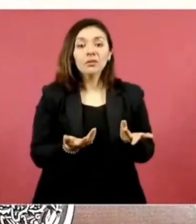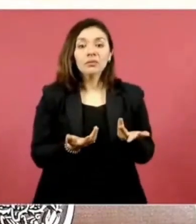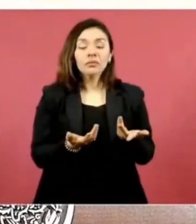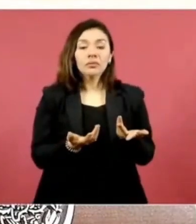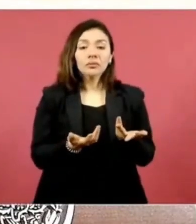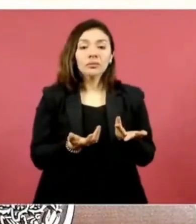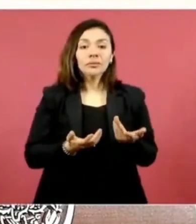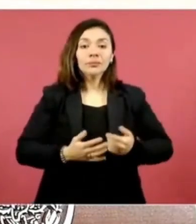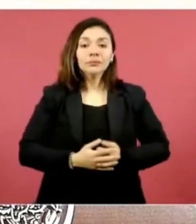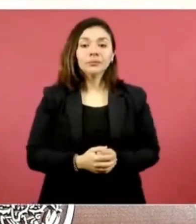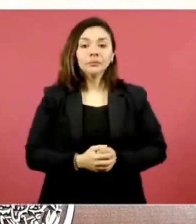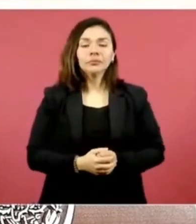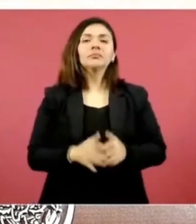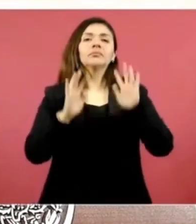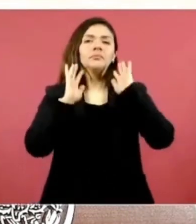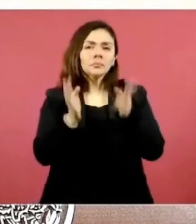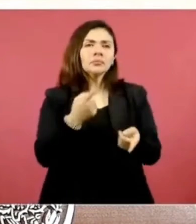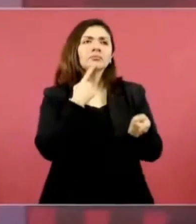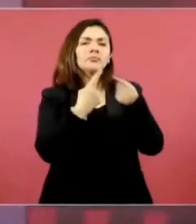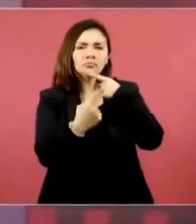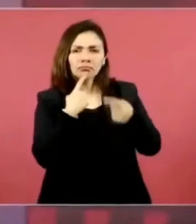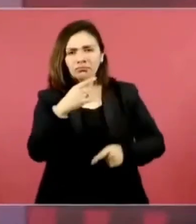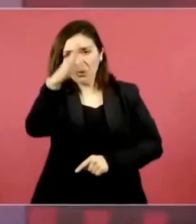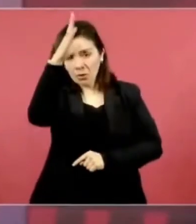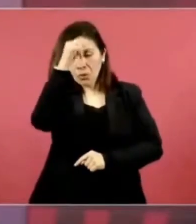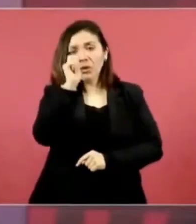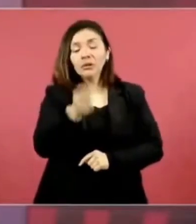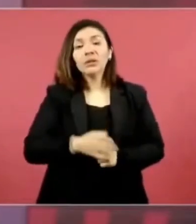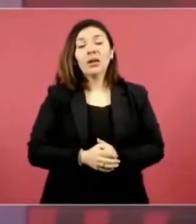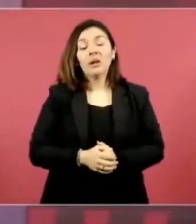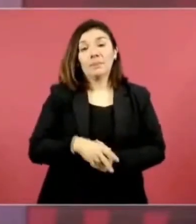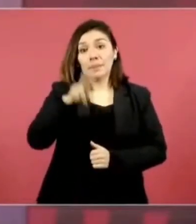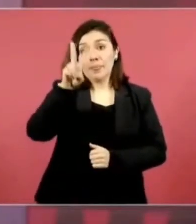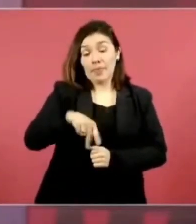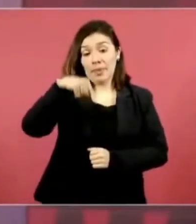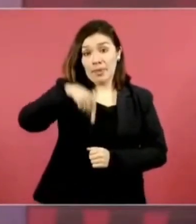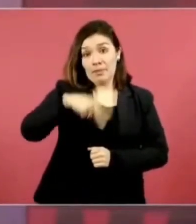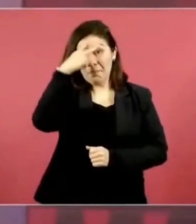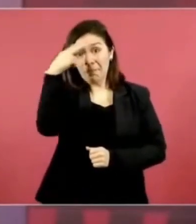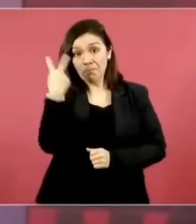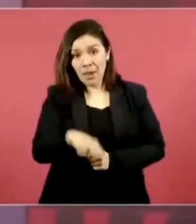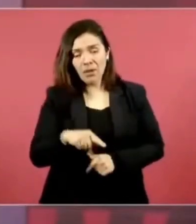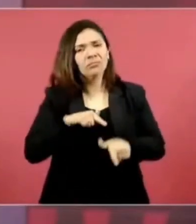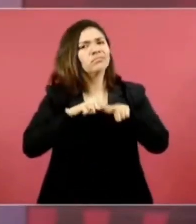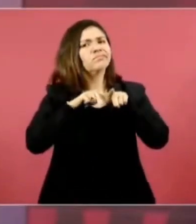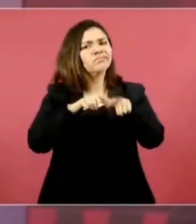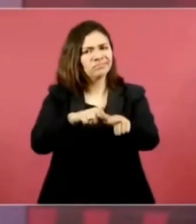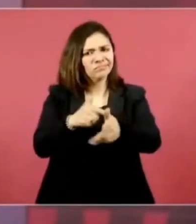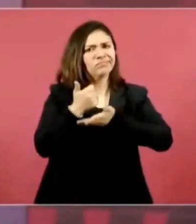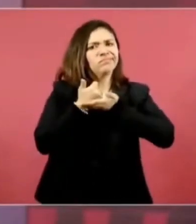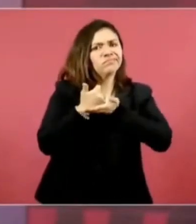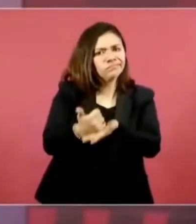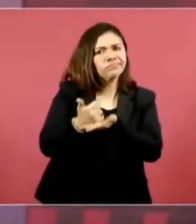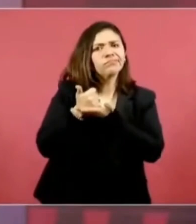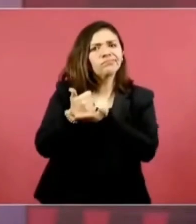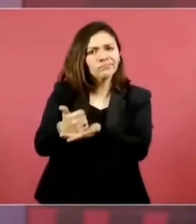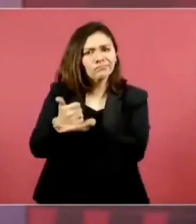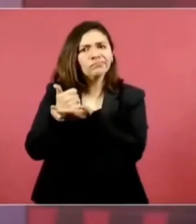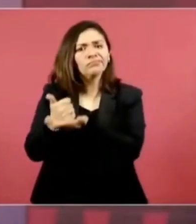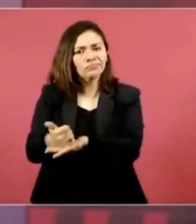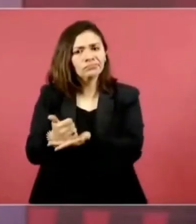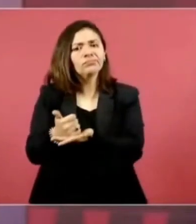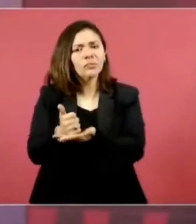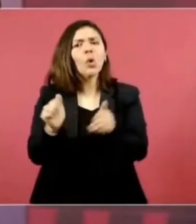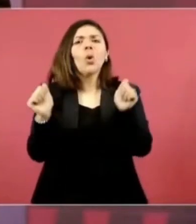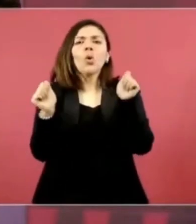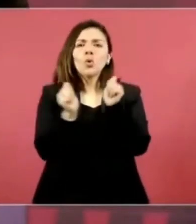Se informó de cómo nuestro país sigue ayudando con